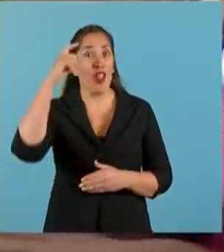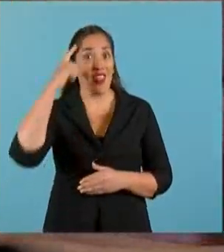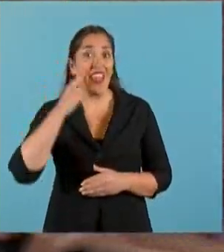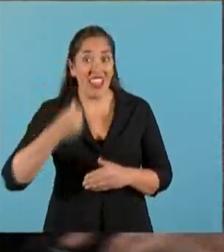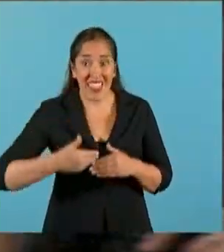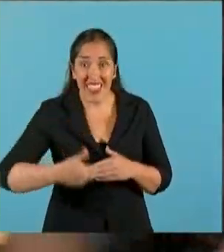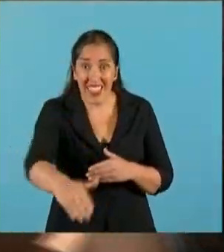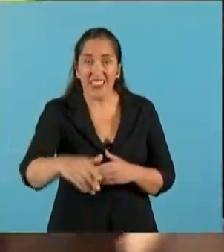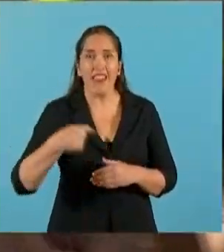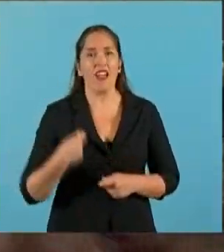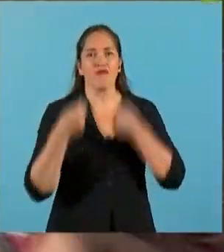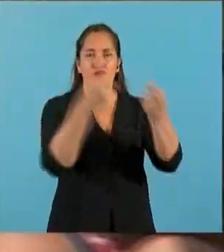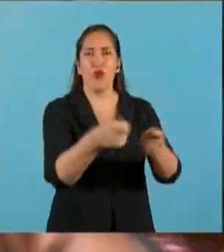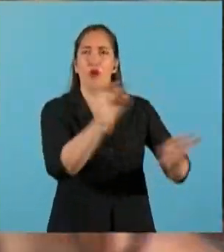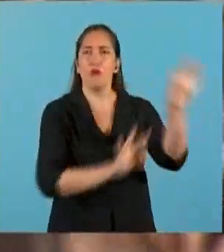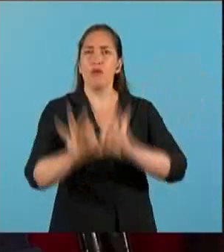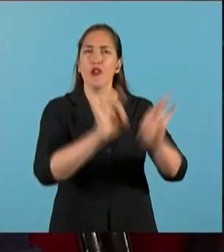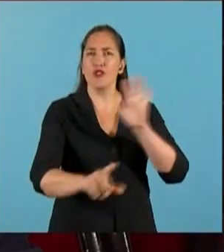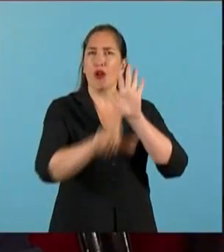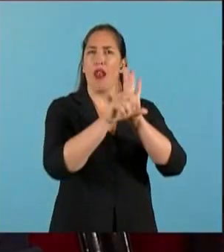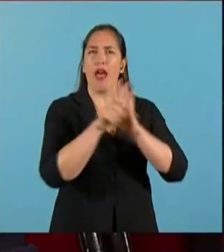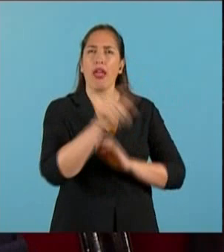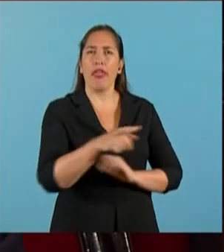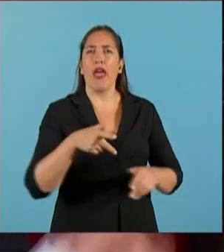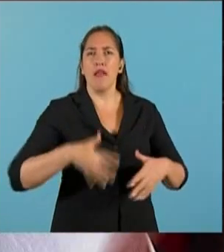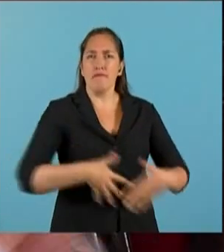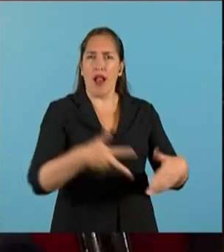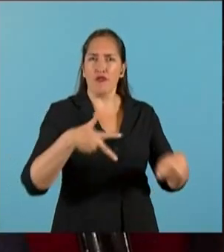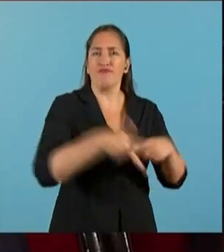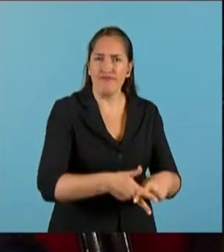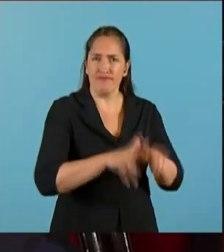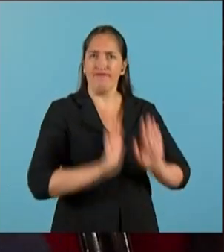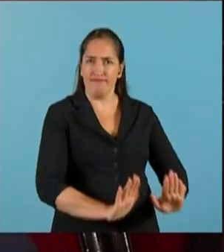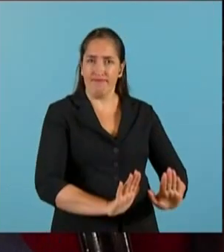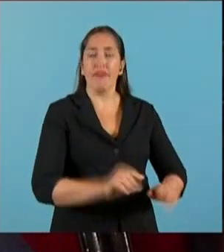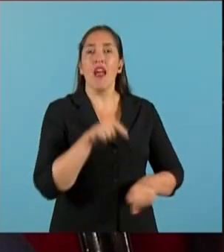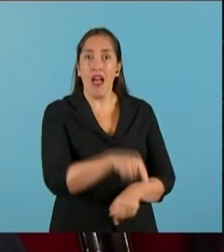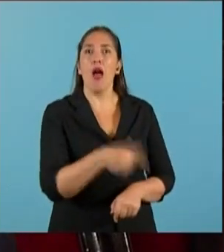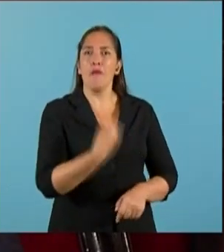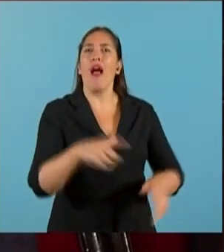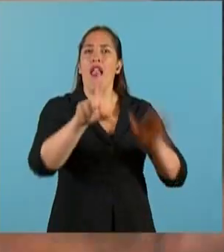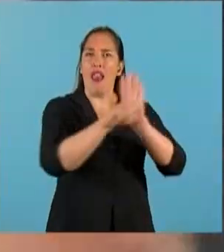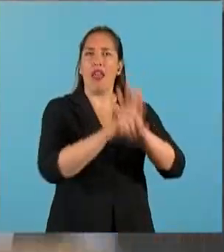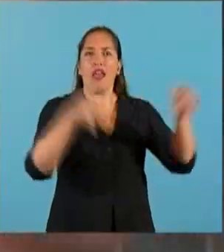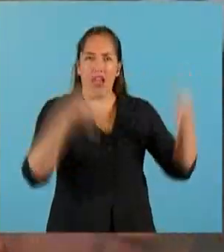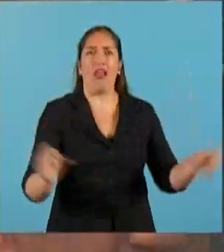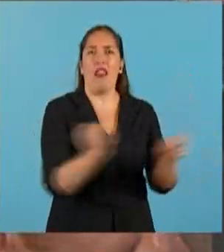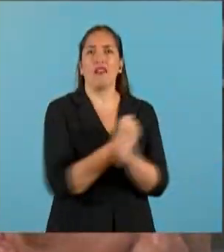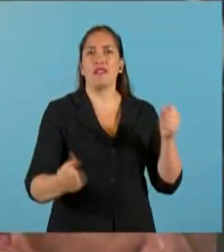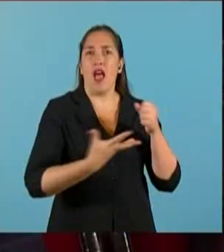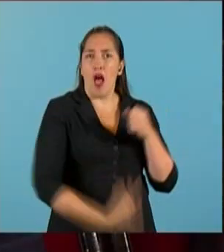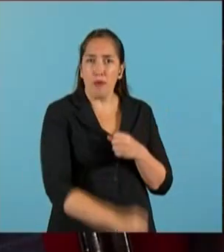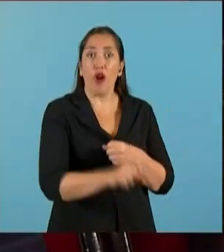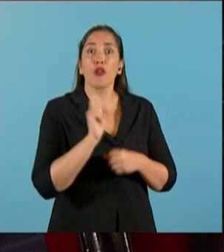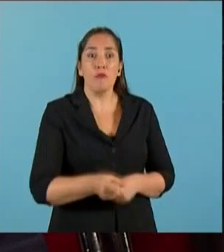días, presentaré un proyecto de ley de interrupción voluntaria del embarazo que legalice el aborto en el